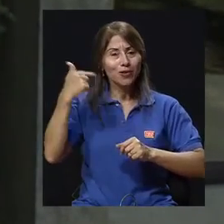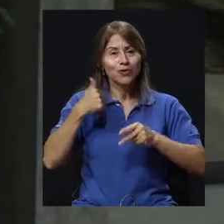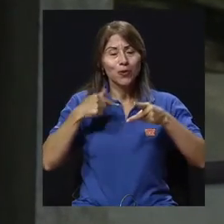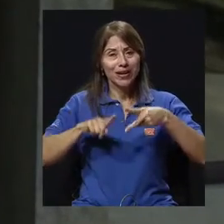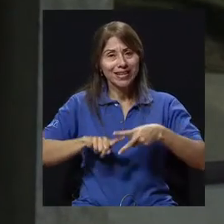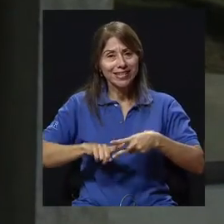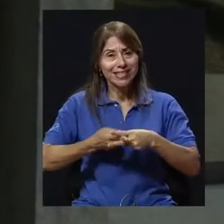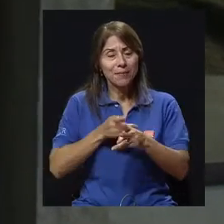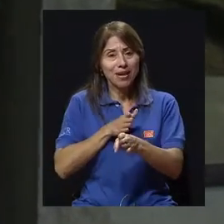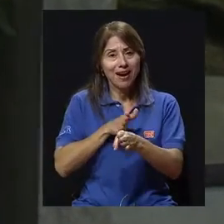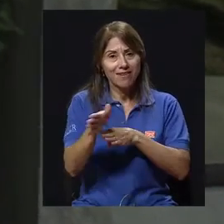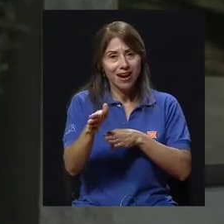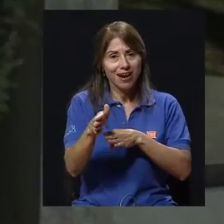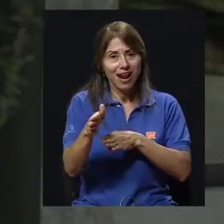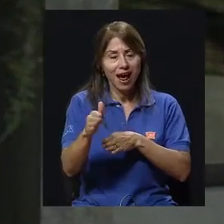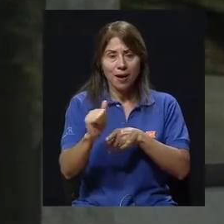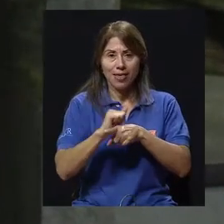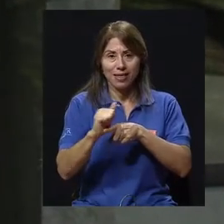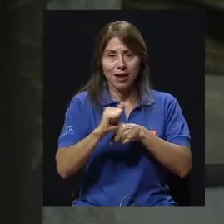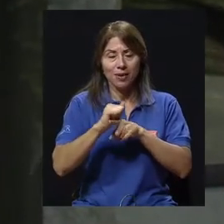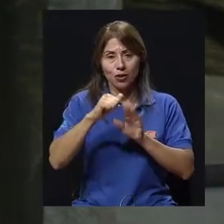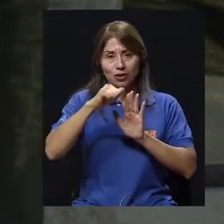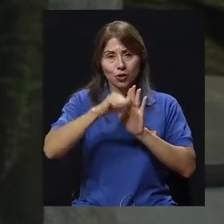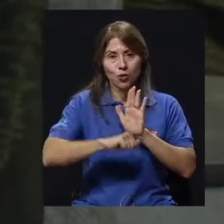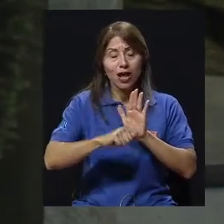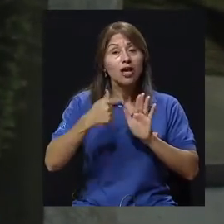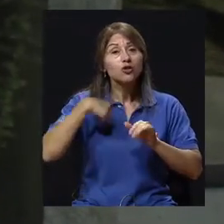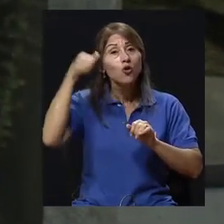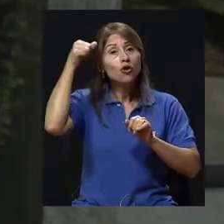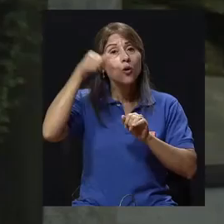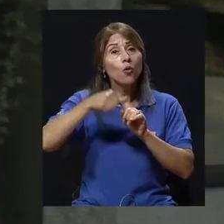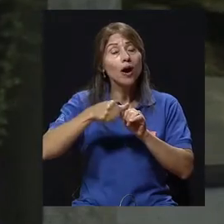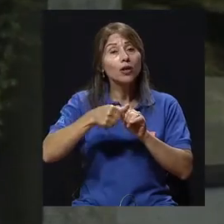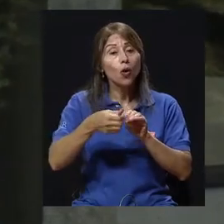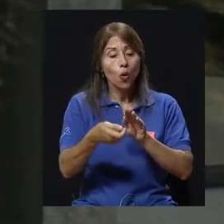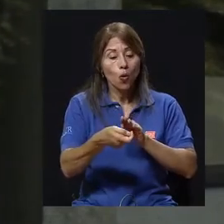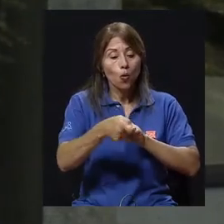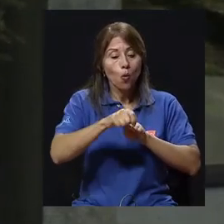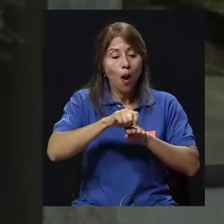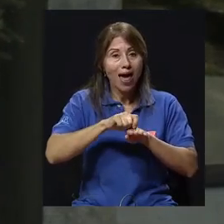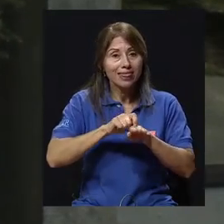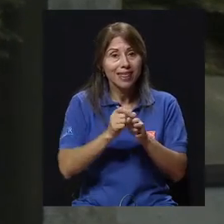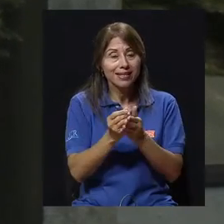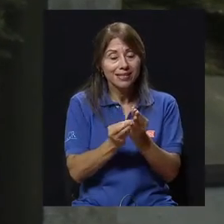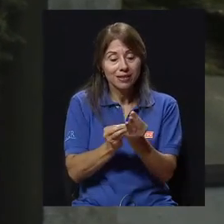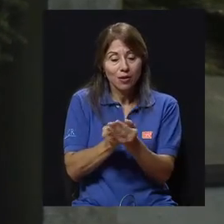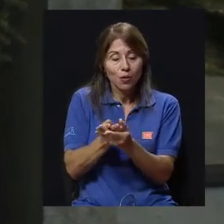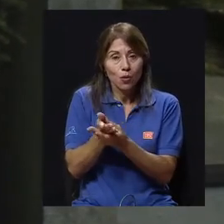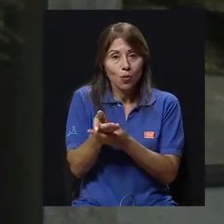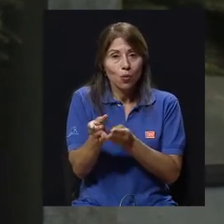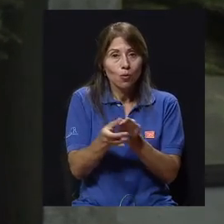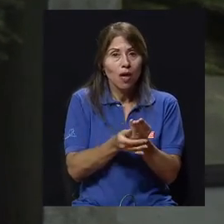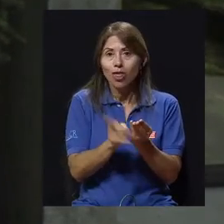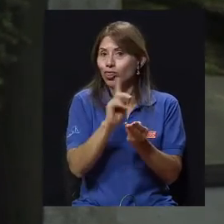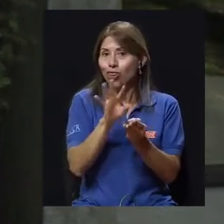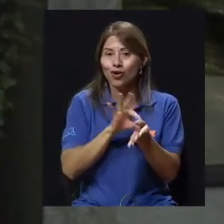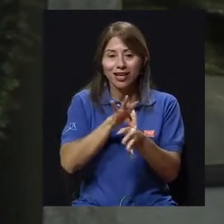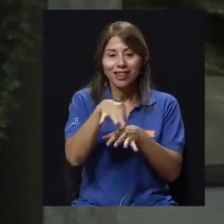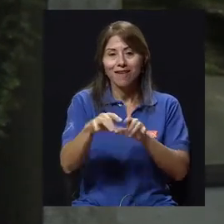inicié mi carrera, o mi entrenamiento en cirugía, los guantes quirúrgicos se lavaban, o sea, uno se los